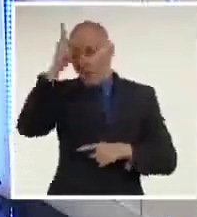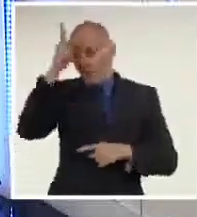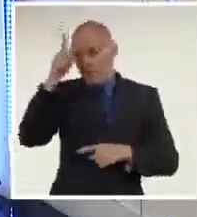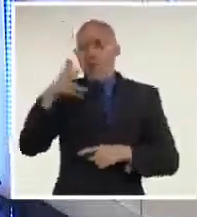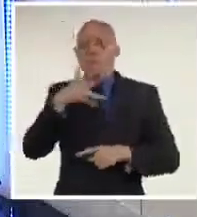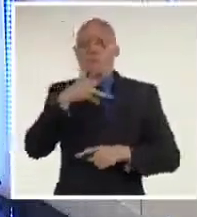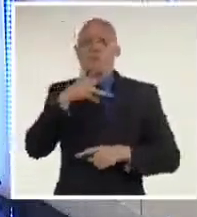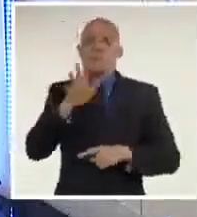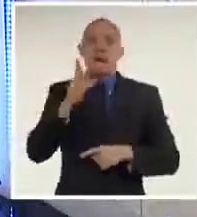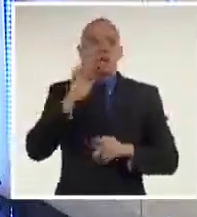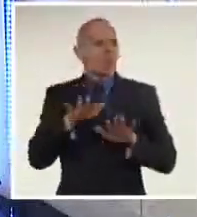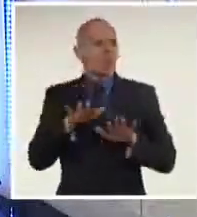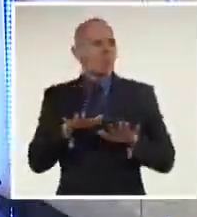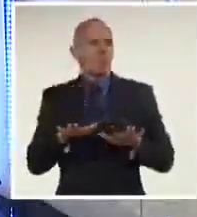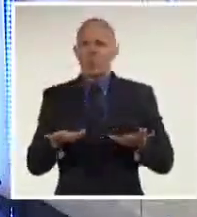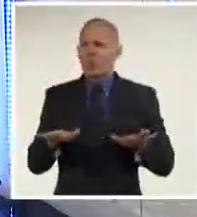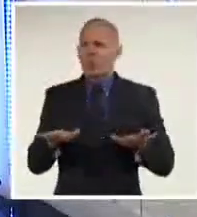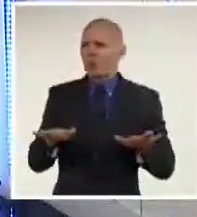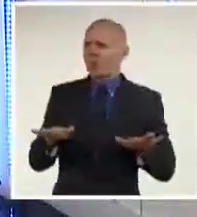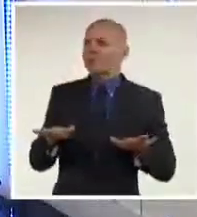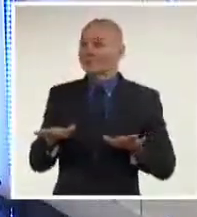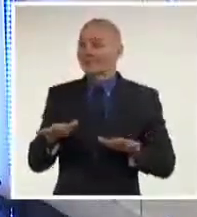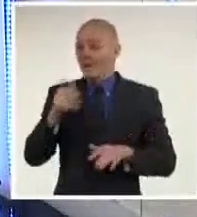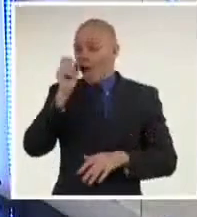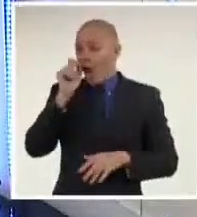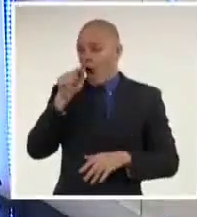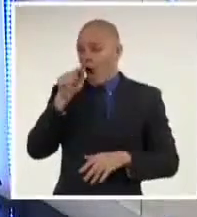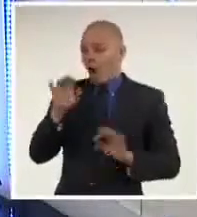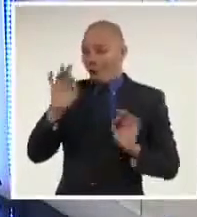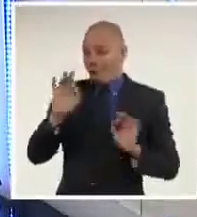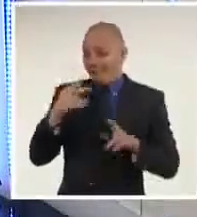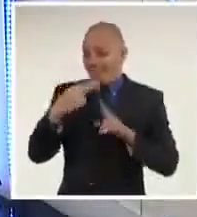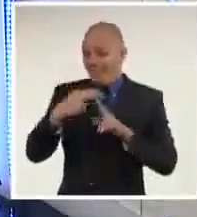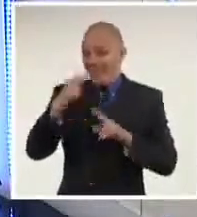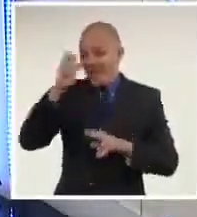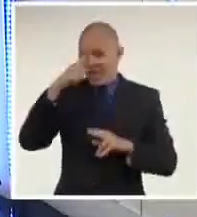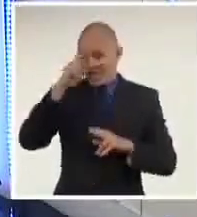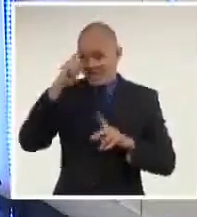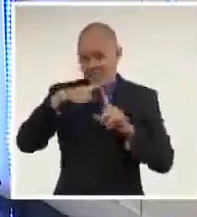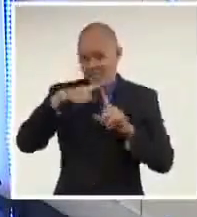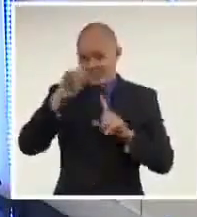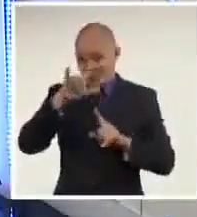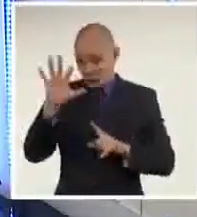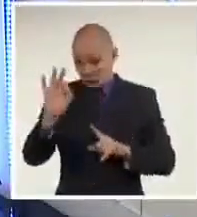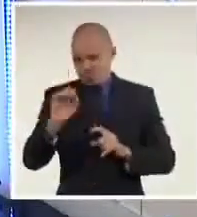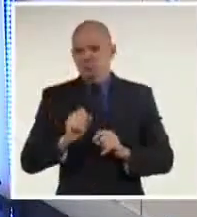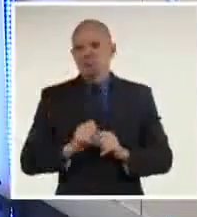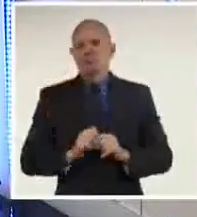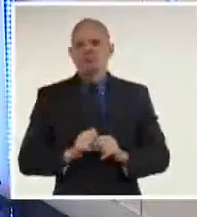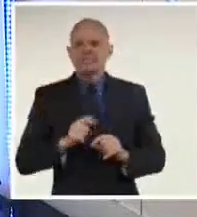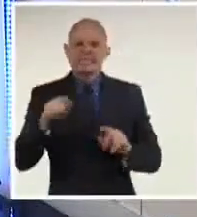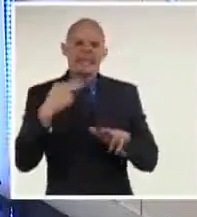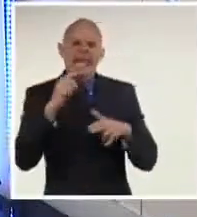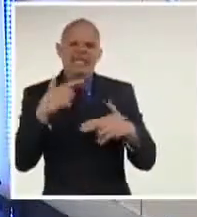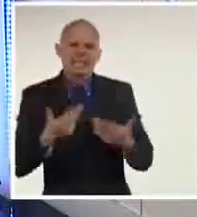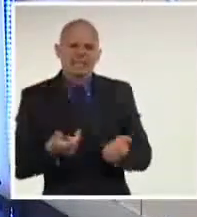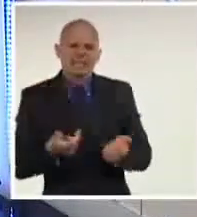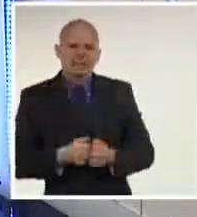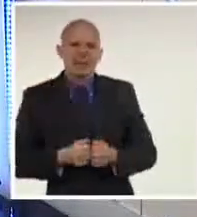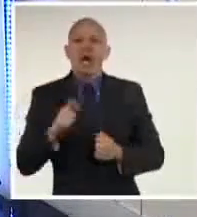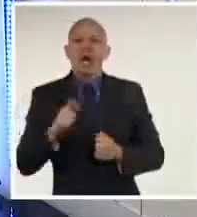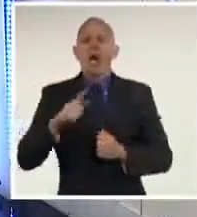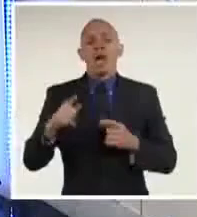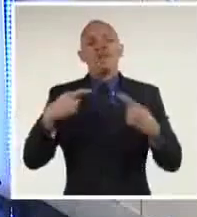Castillo, maestro, pobre, inexperto en disputas a las ciegas, rápidamente digerido por la mafia política limeña